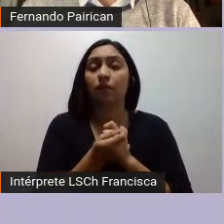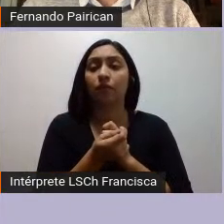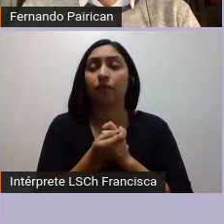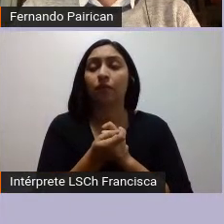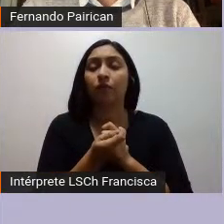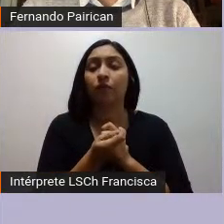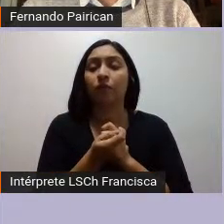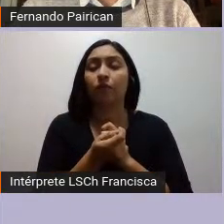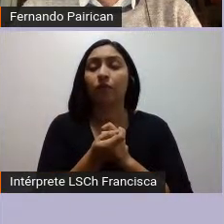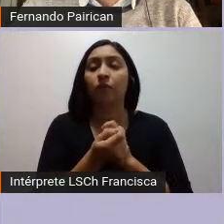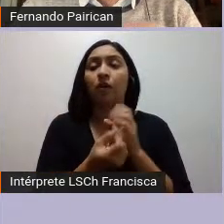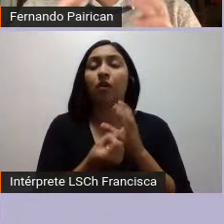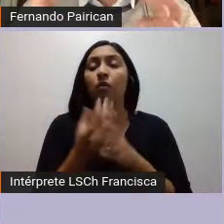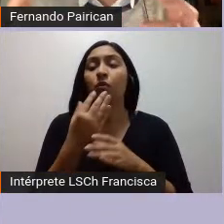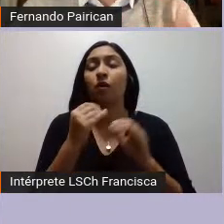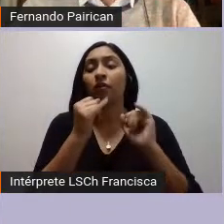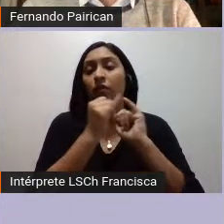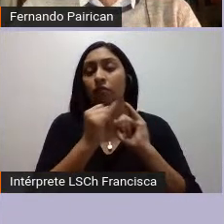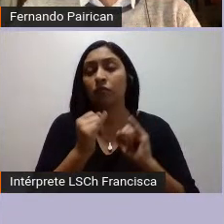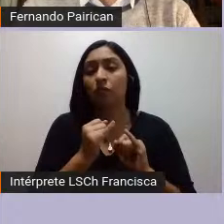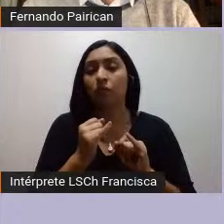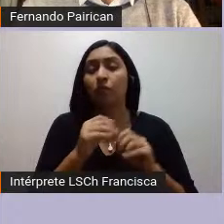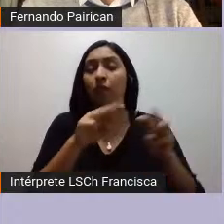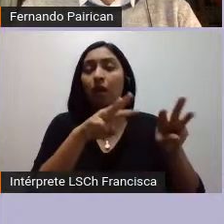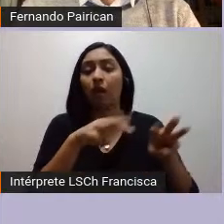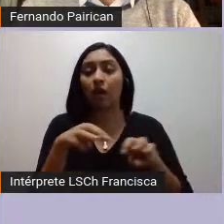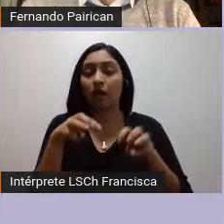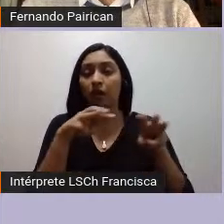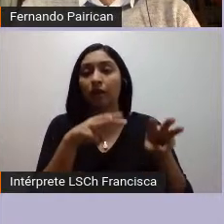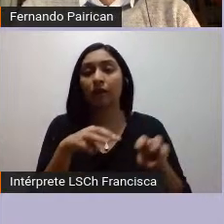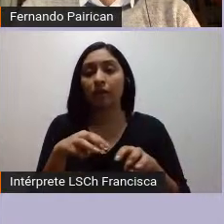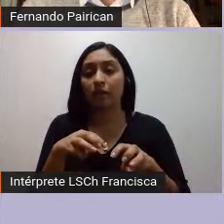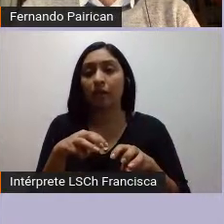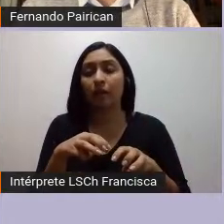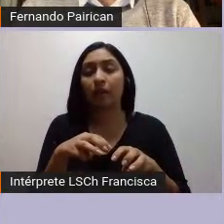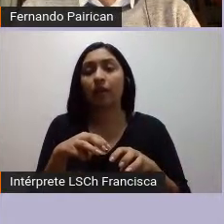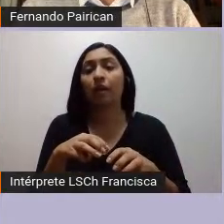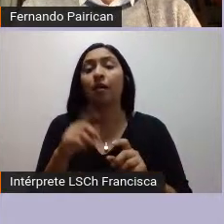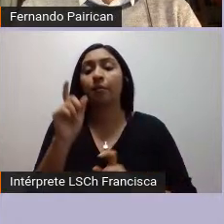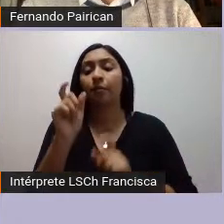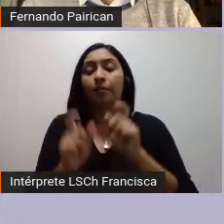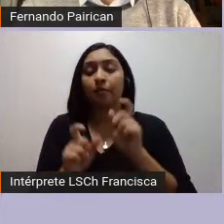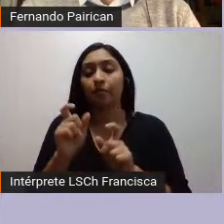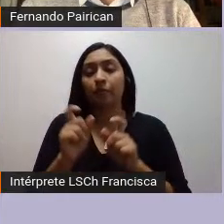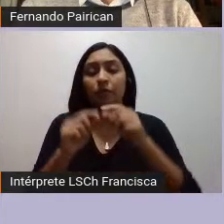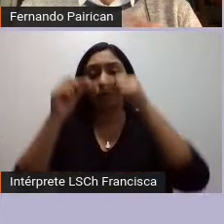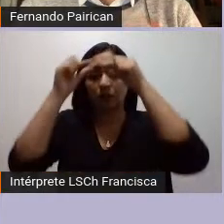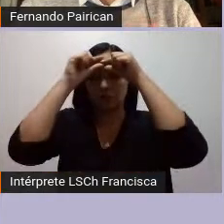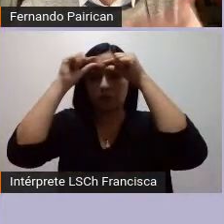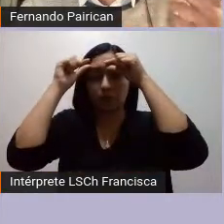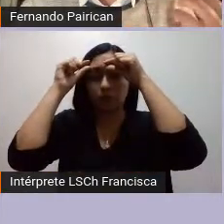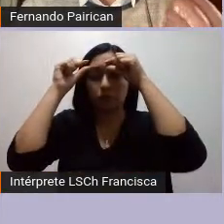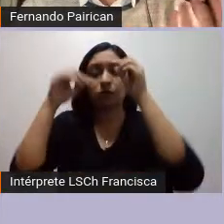que se generó con la reforma agraria específicamente los asentamientos donde las personas mapuche y mayores recuerdan hoy día mayores me siento